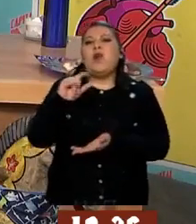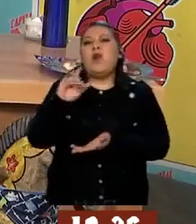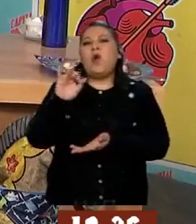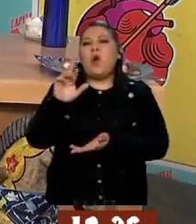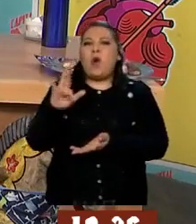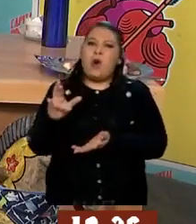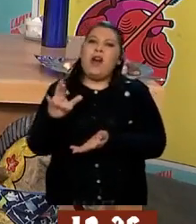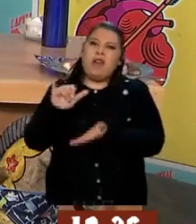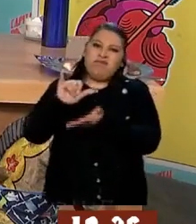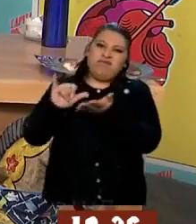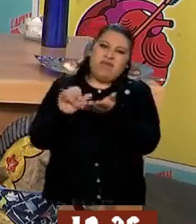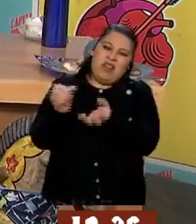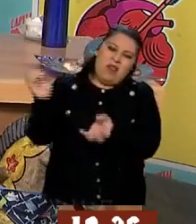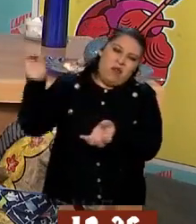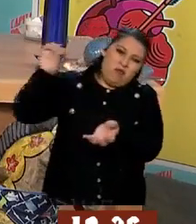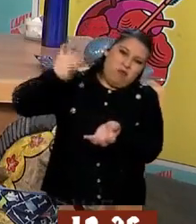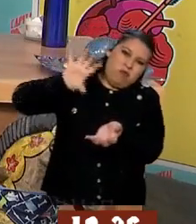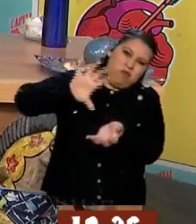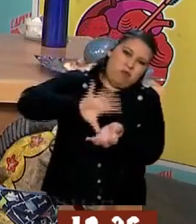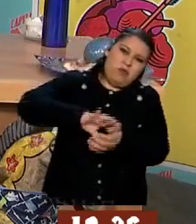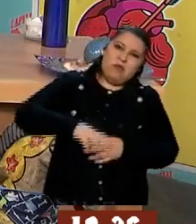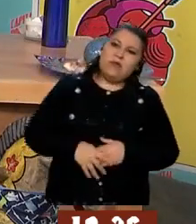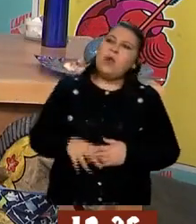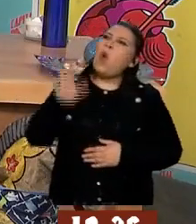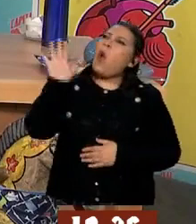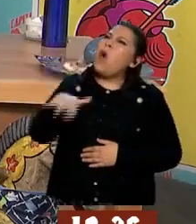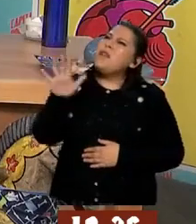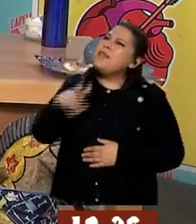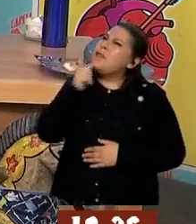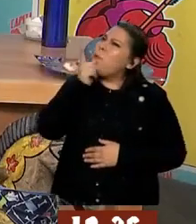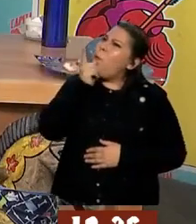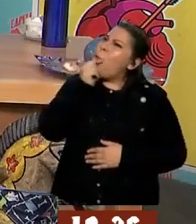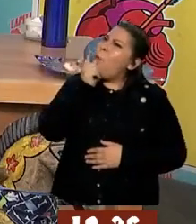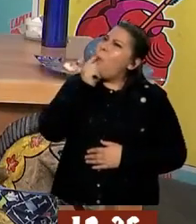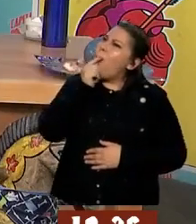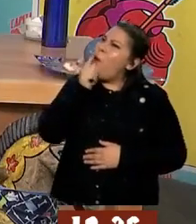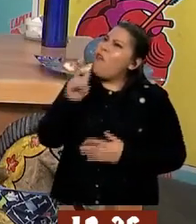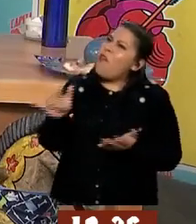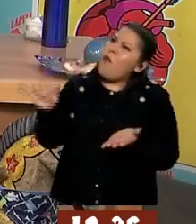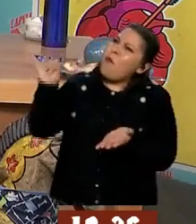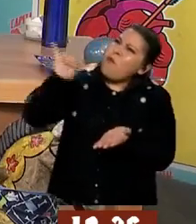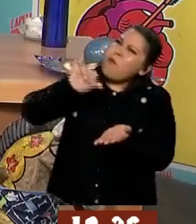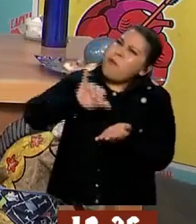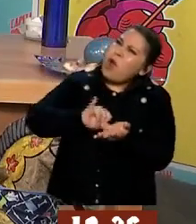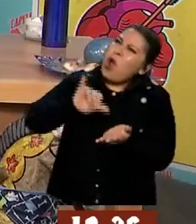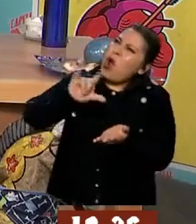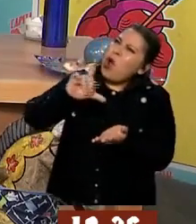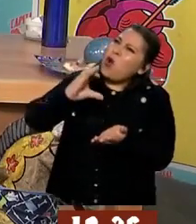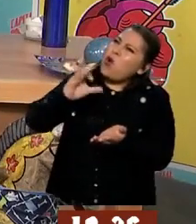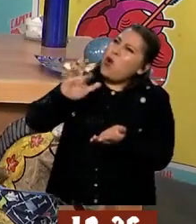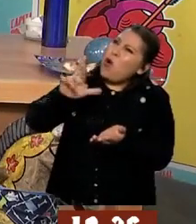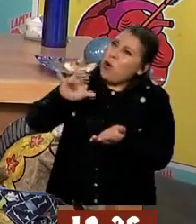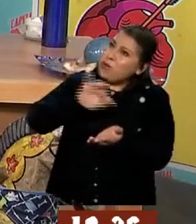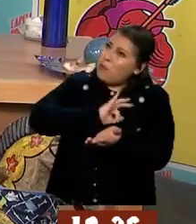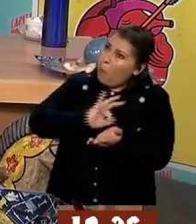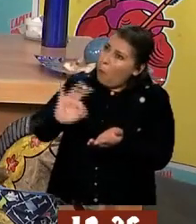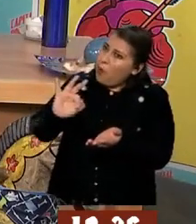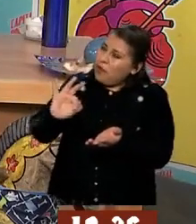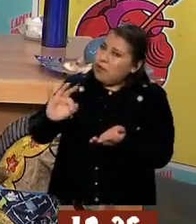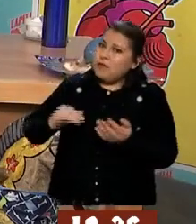todo. Oye, y si le echo cloro al pollo, ah, no, ¿verdad? No, no, no. Perdón. Te estoy pidiendo.